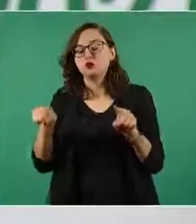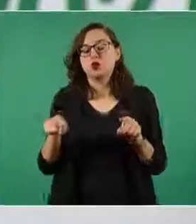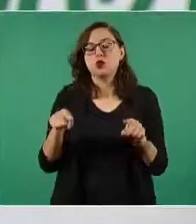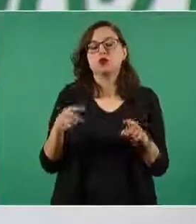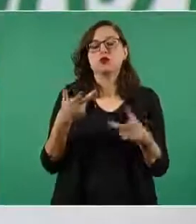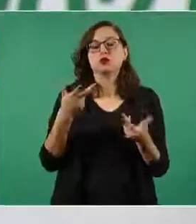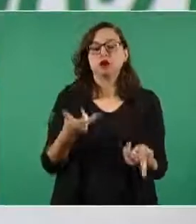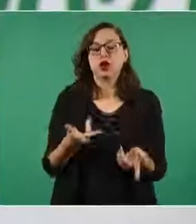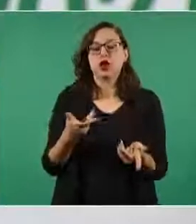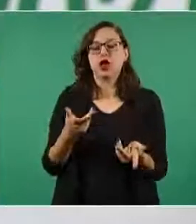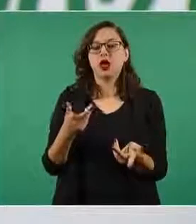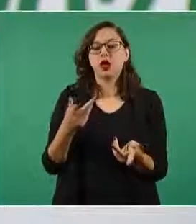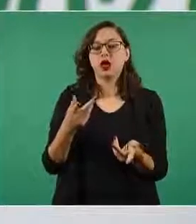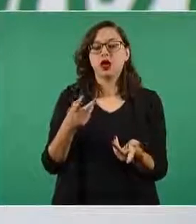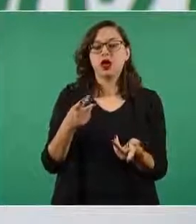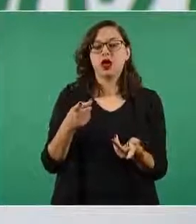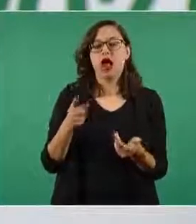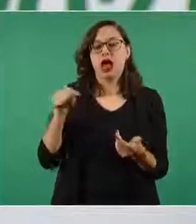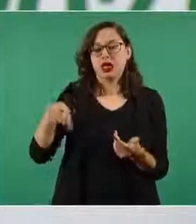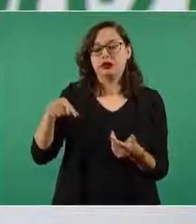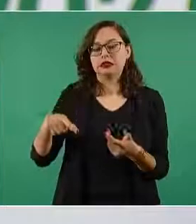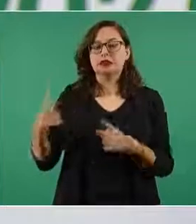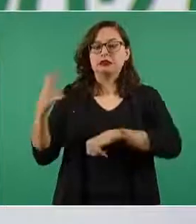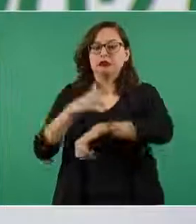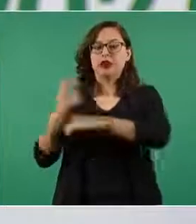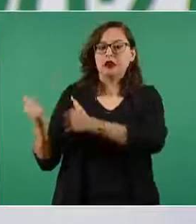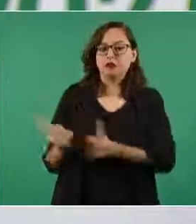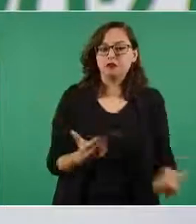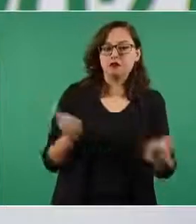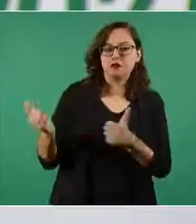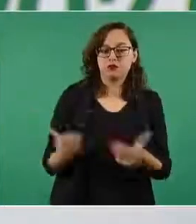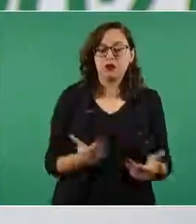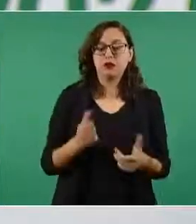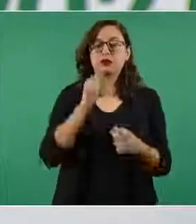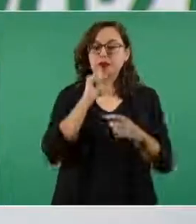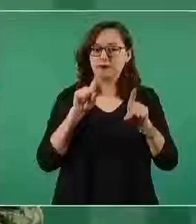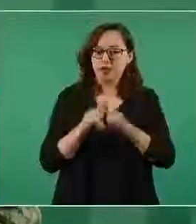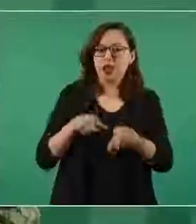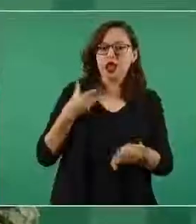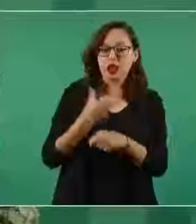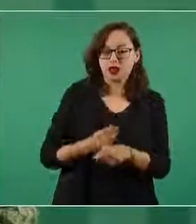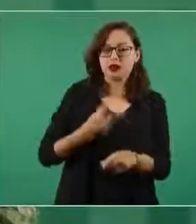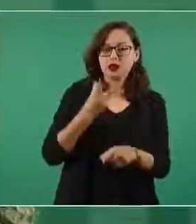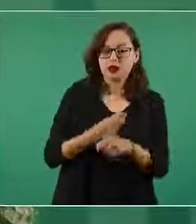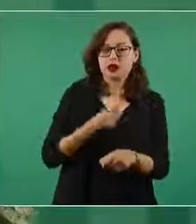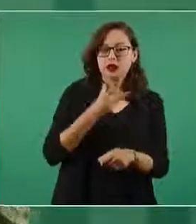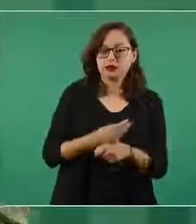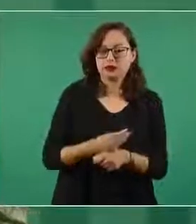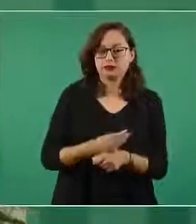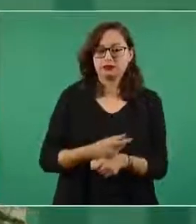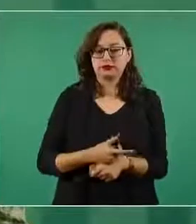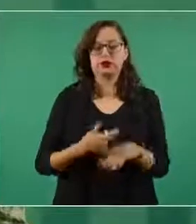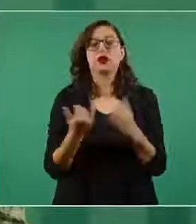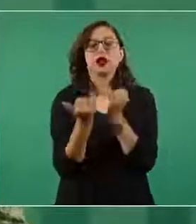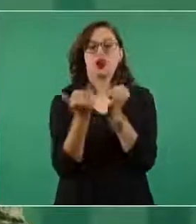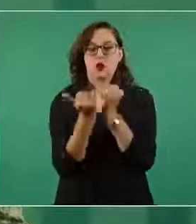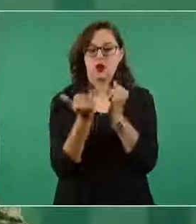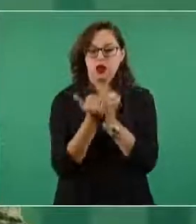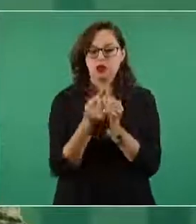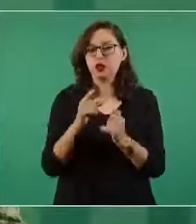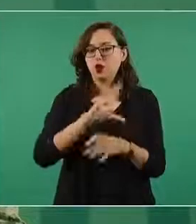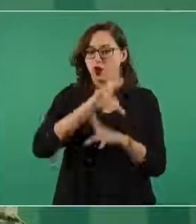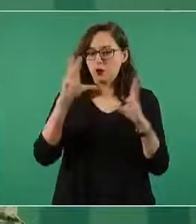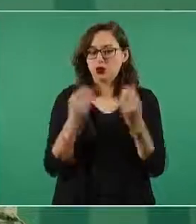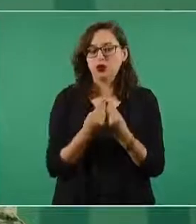que va a ser la entrada para la carga aérea también está en modelación y ahí mismo este trabajo está a cargo de la